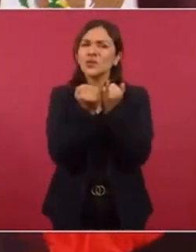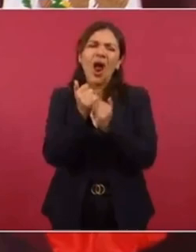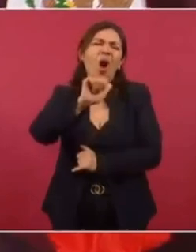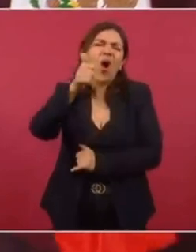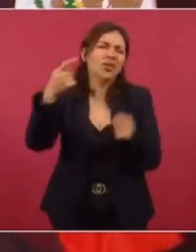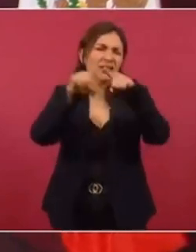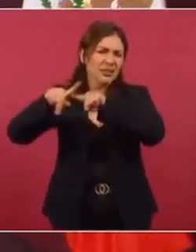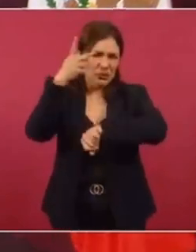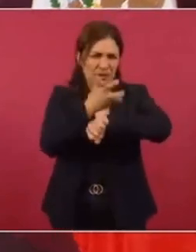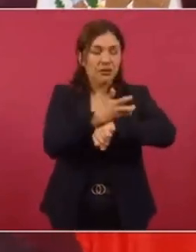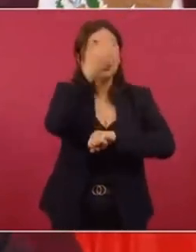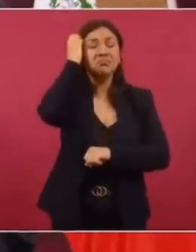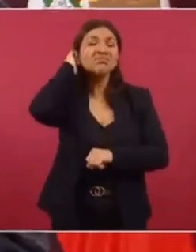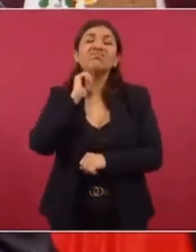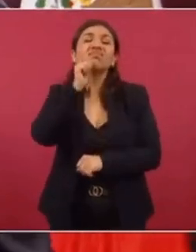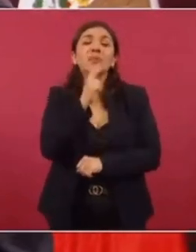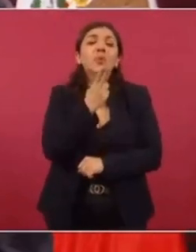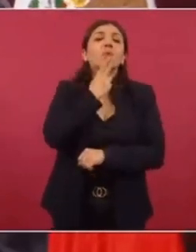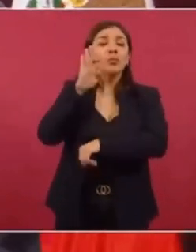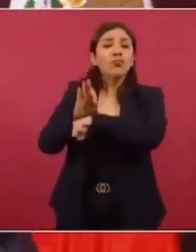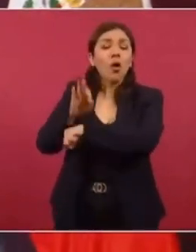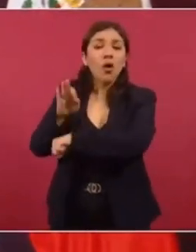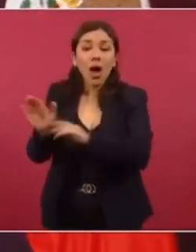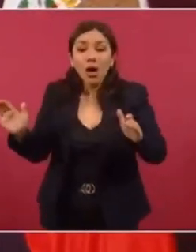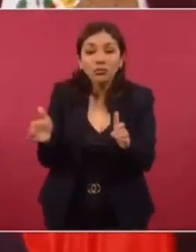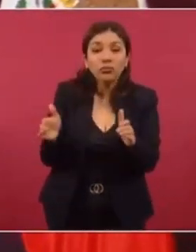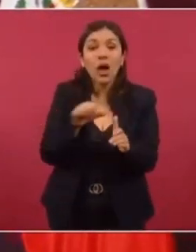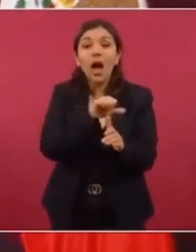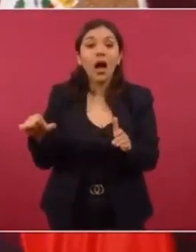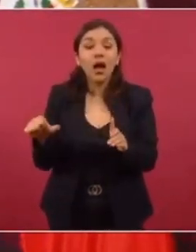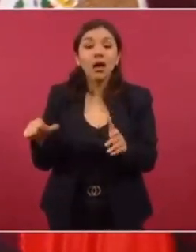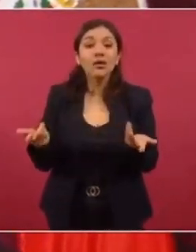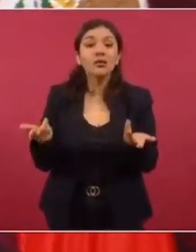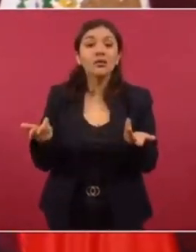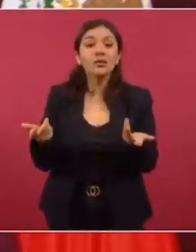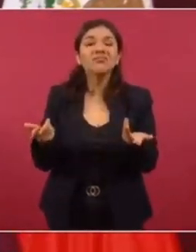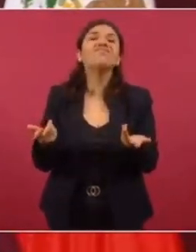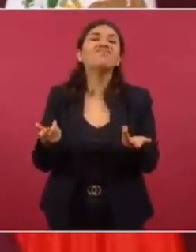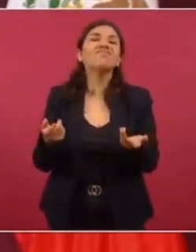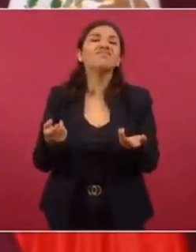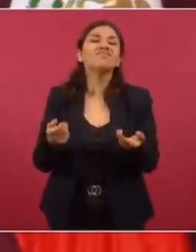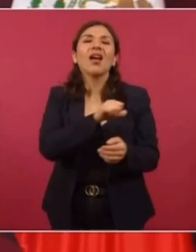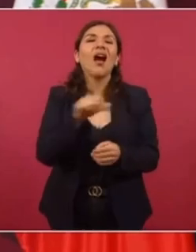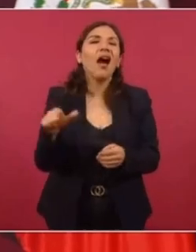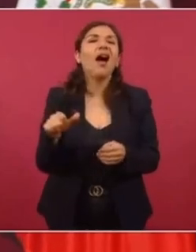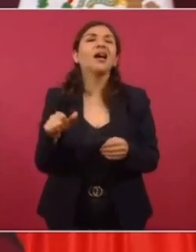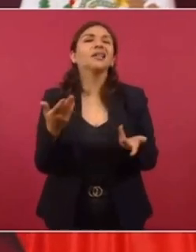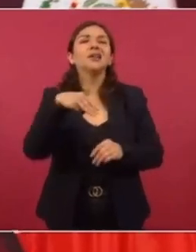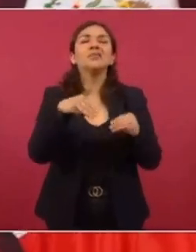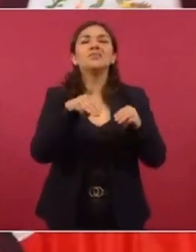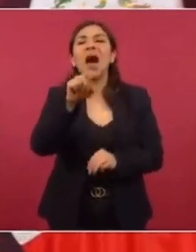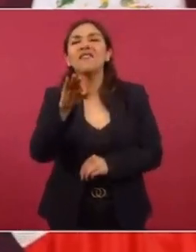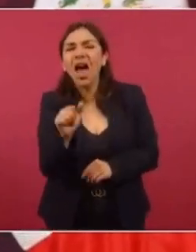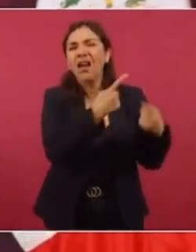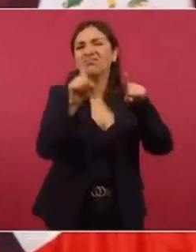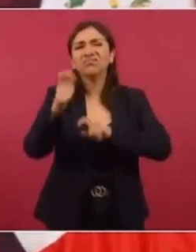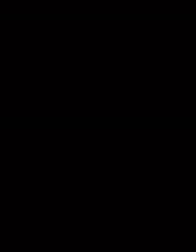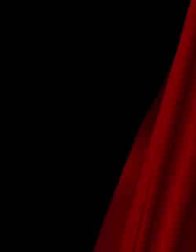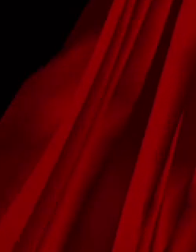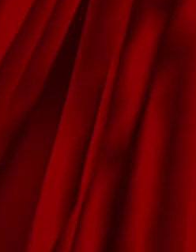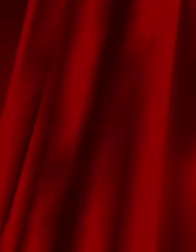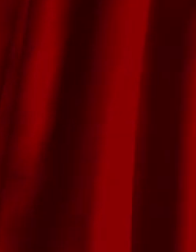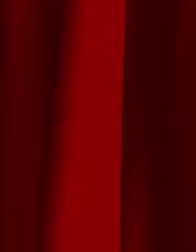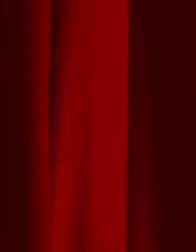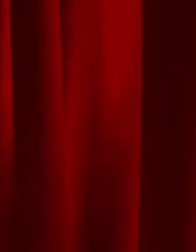protegen a las mafias de poder económico en el mundo.